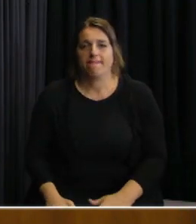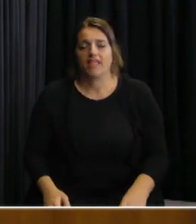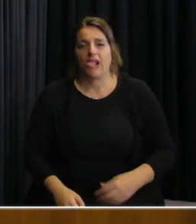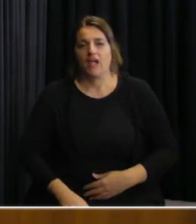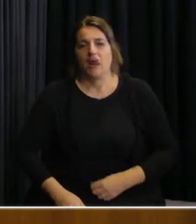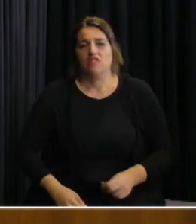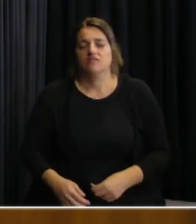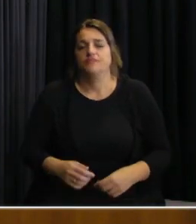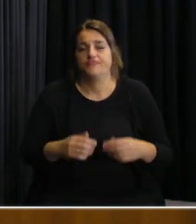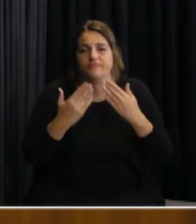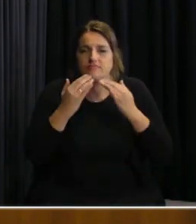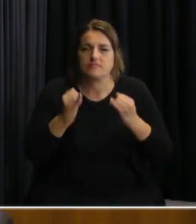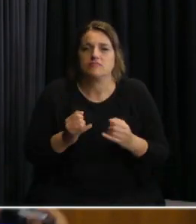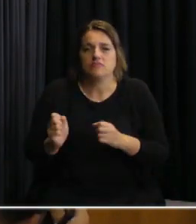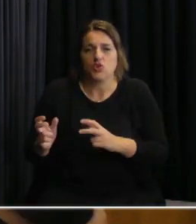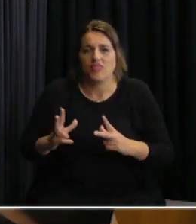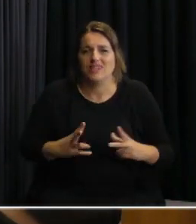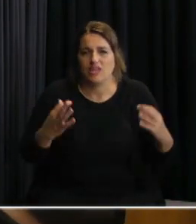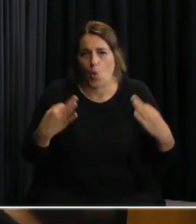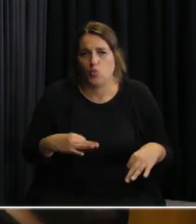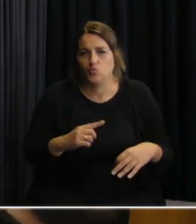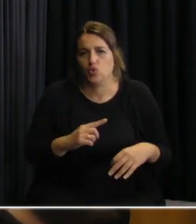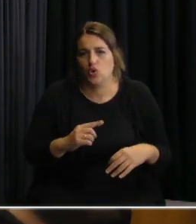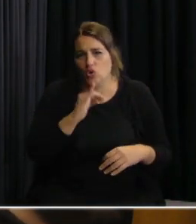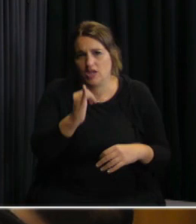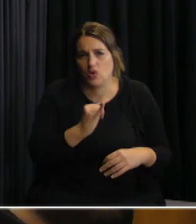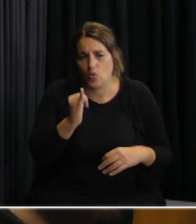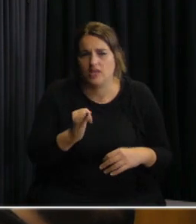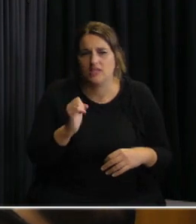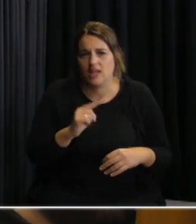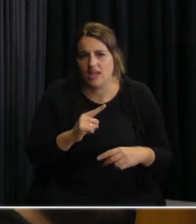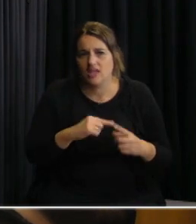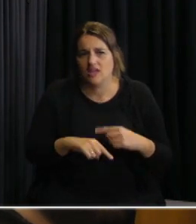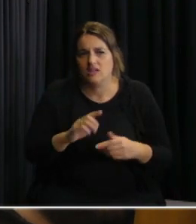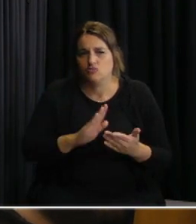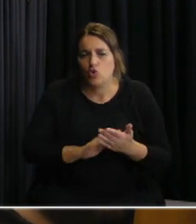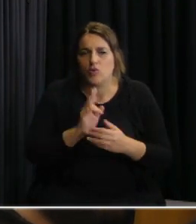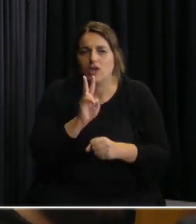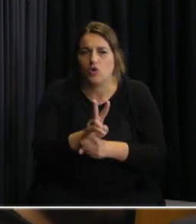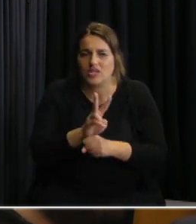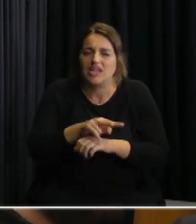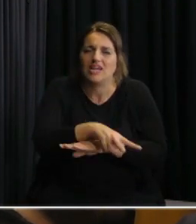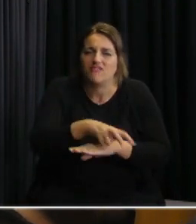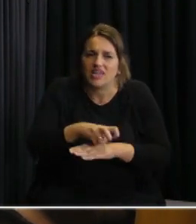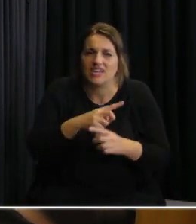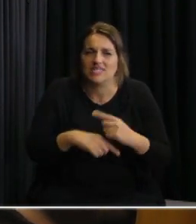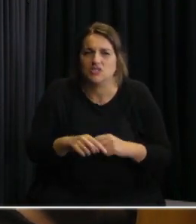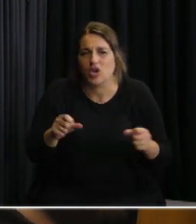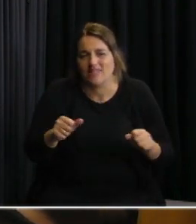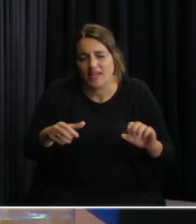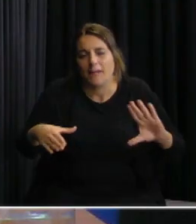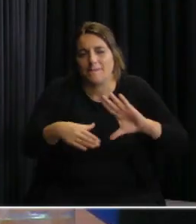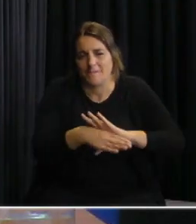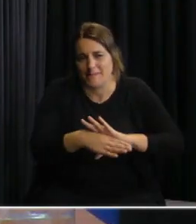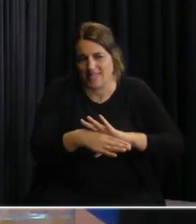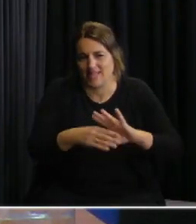gracias efectivamente todo lo que nos relata la división de regulación y fiscalización que tiene el Ministerio de